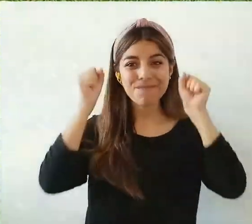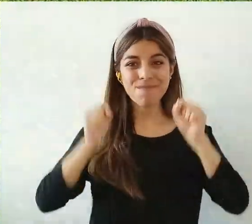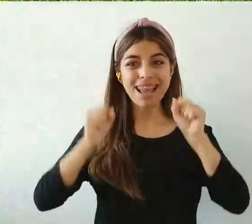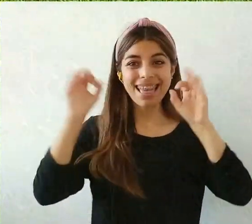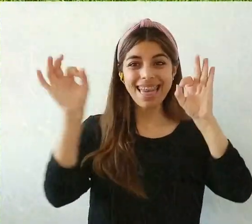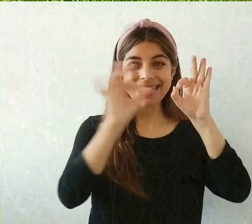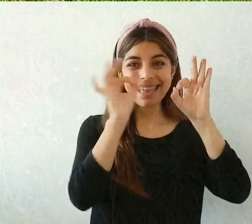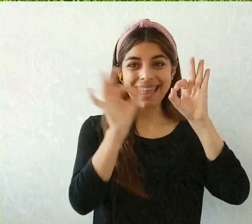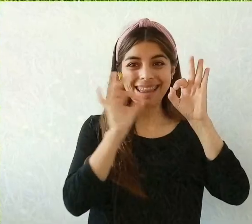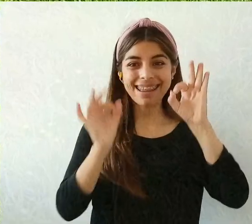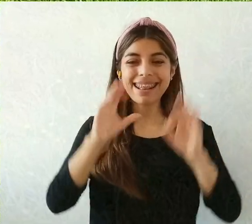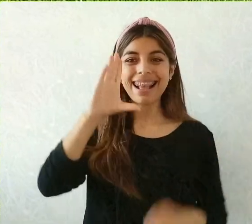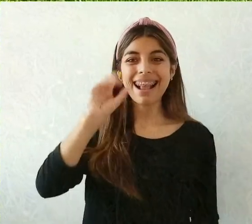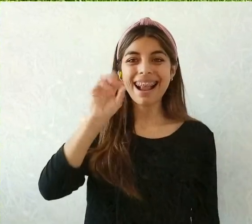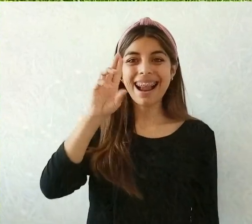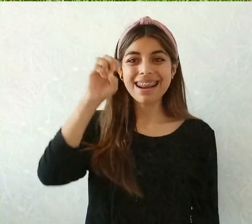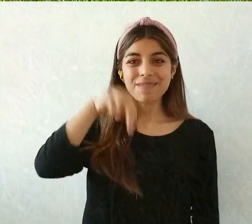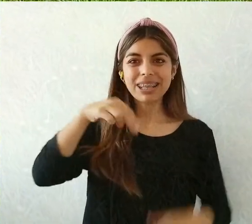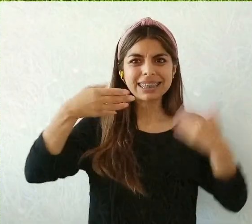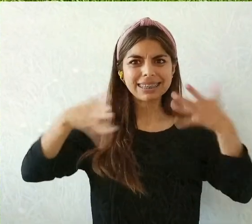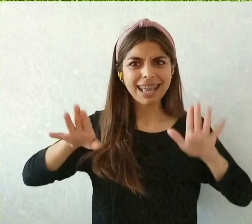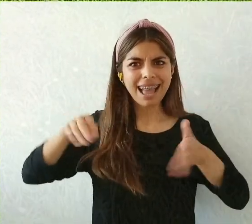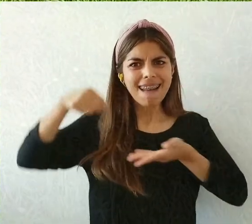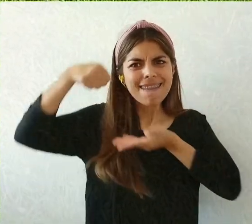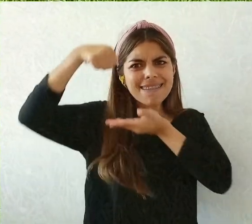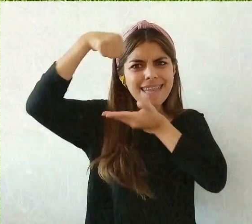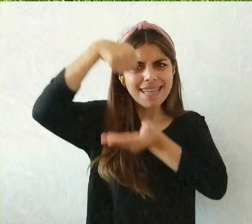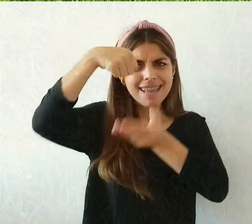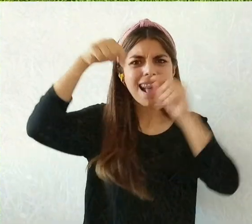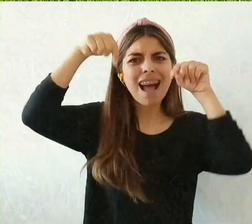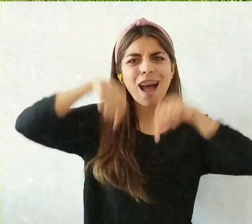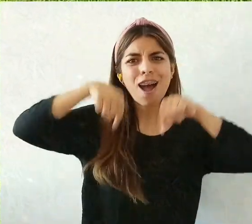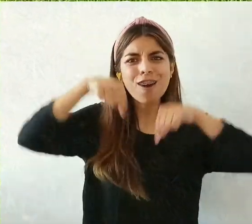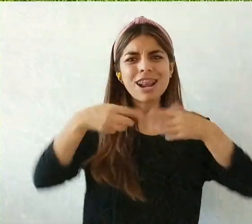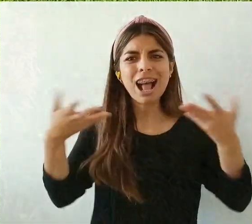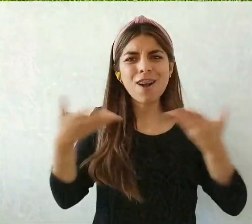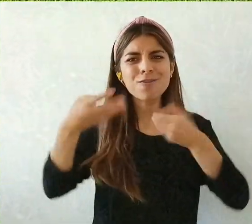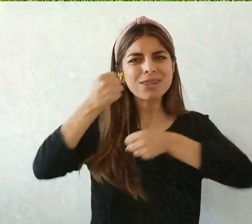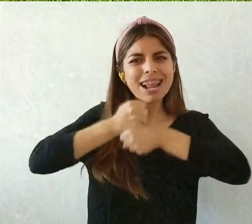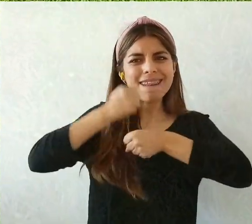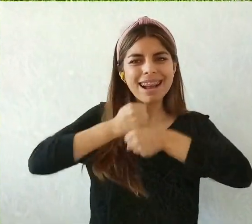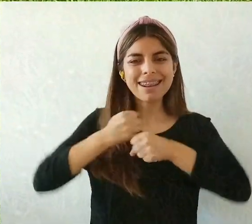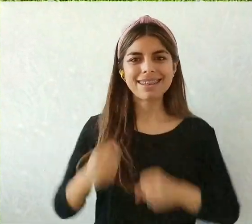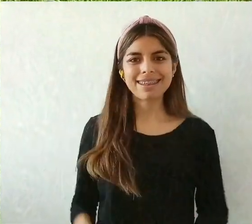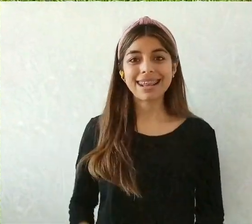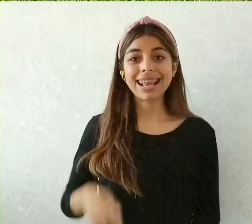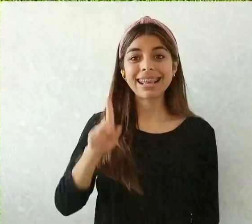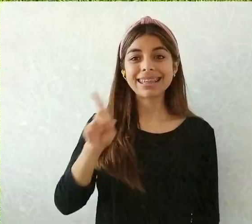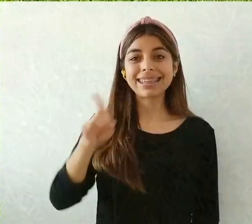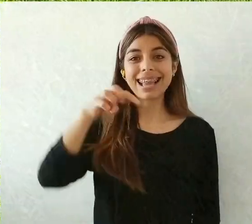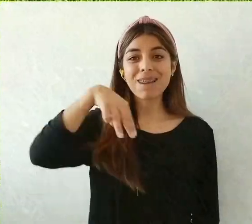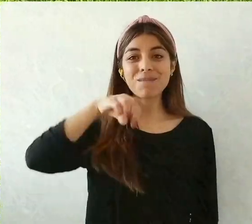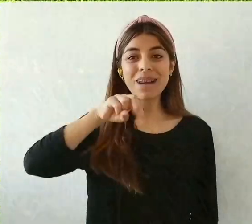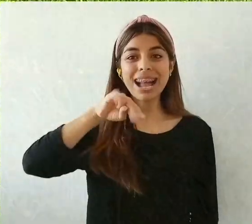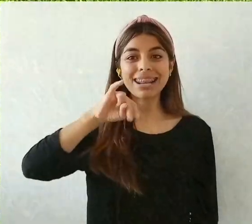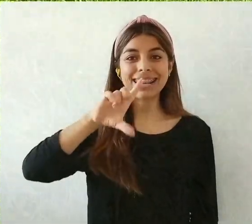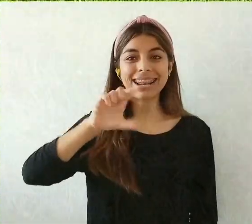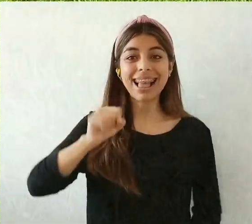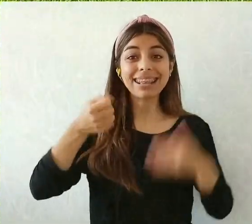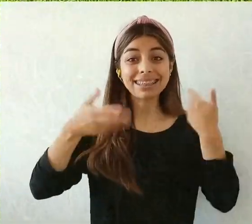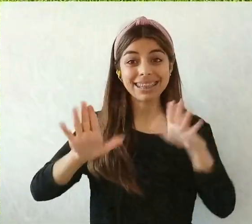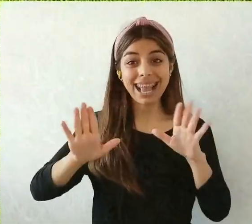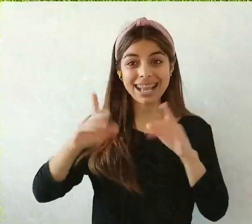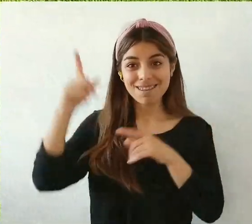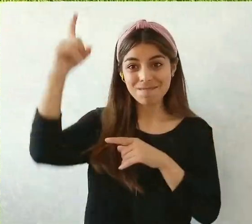Ya, Carmen Gloria, te veo con la tetera. ¿Cuál es el proceso que queda ahora para trabajar la manila? Bueno, esta es la manila que ya sacamos de la estuja